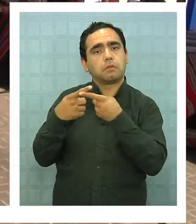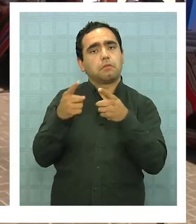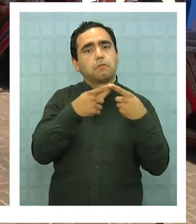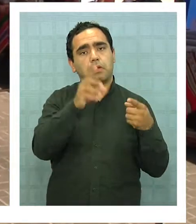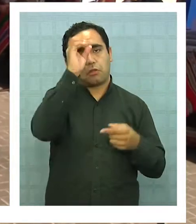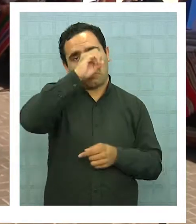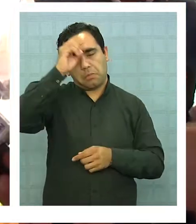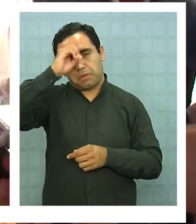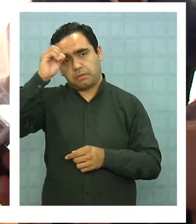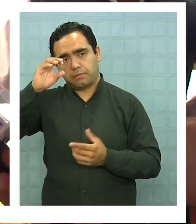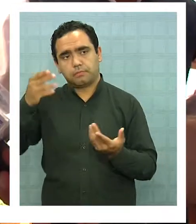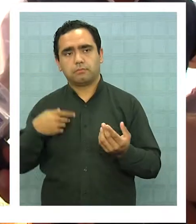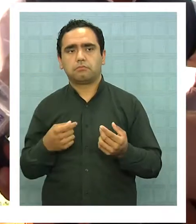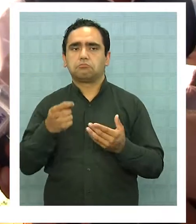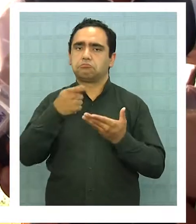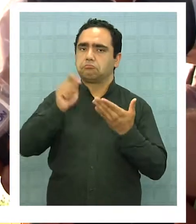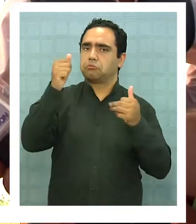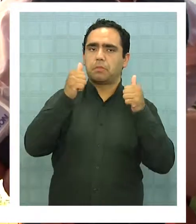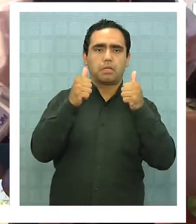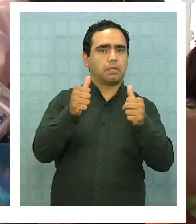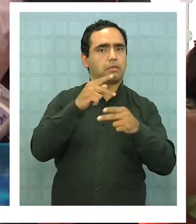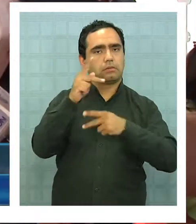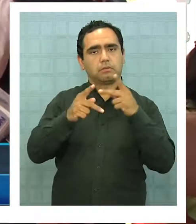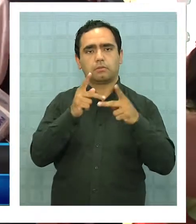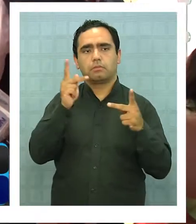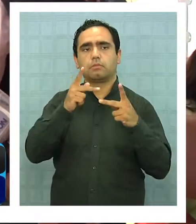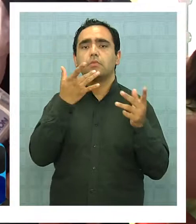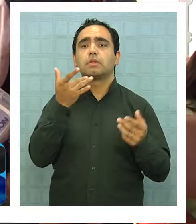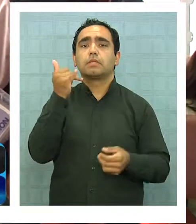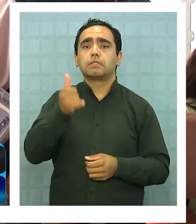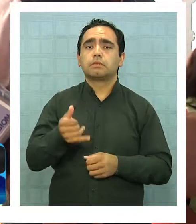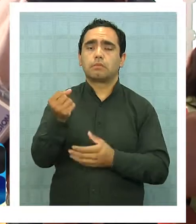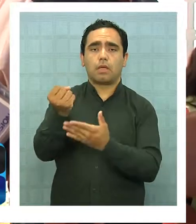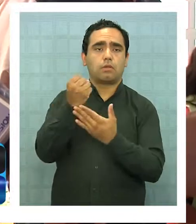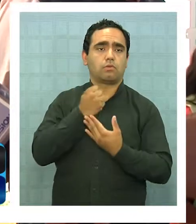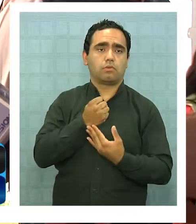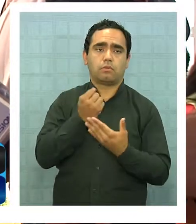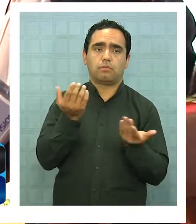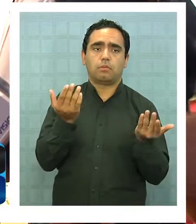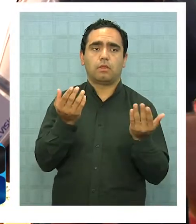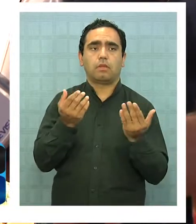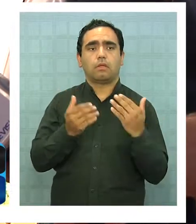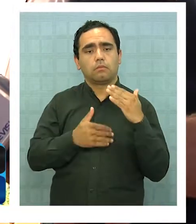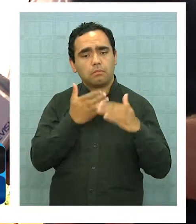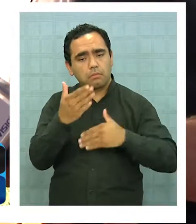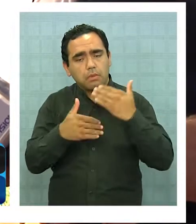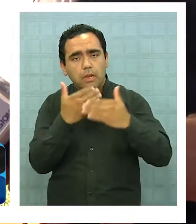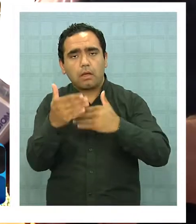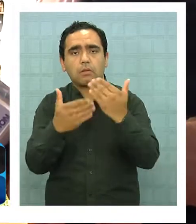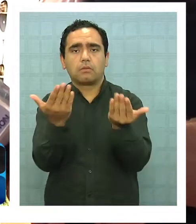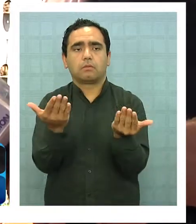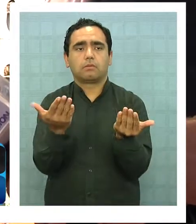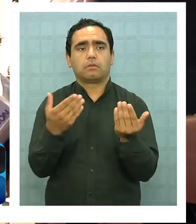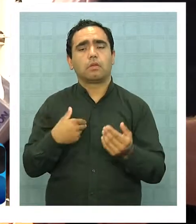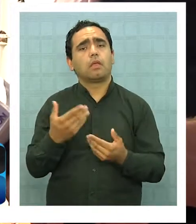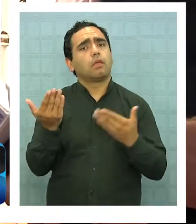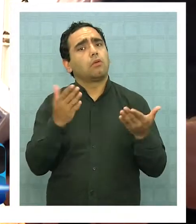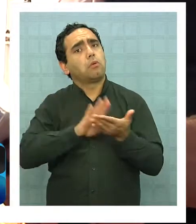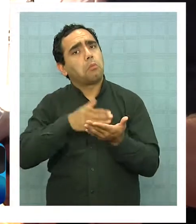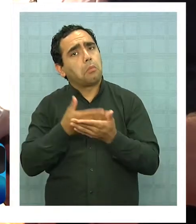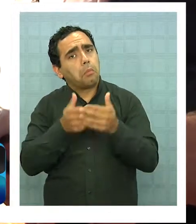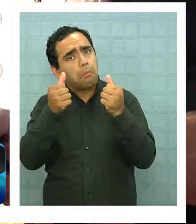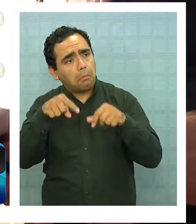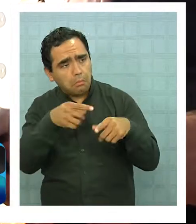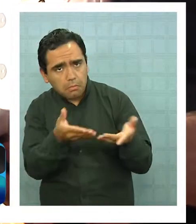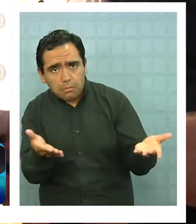de vista. Excelente porque él nos ha dado muchas manos para salir adelante. ¿Cómo le ayudó? Muy bien.